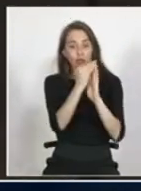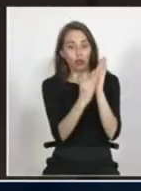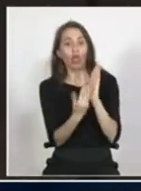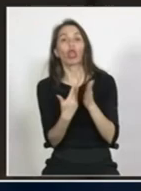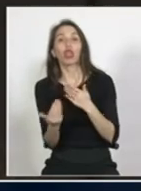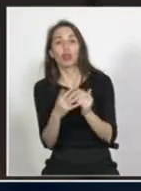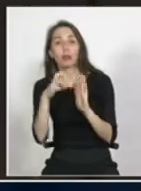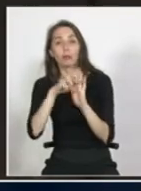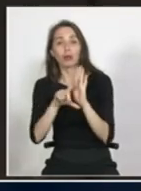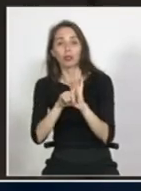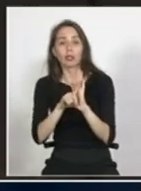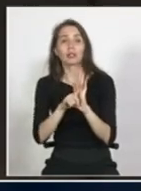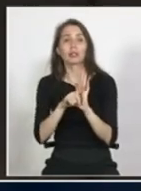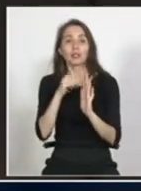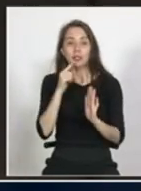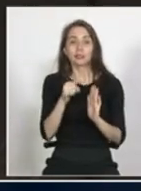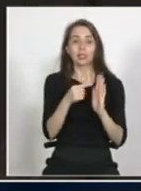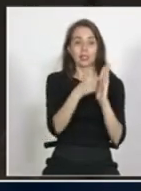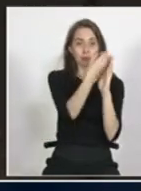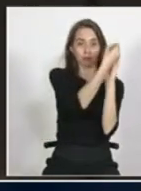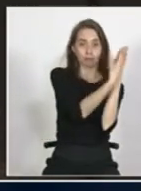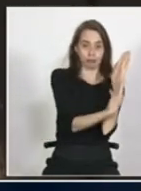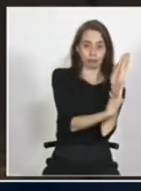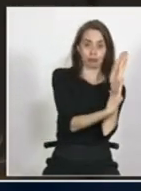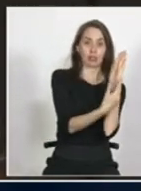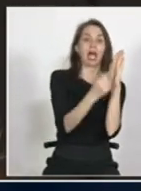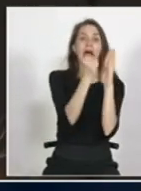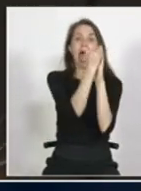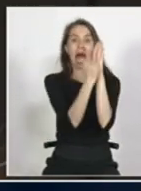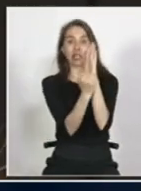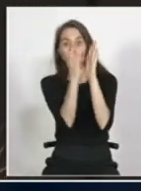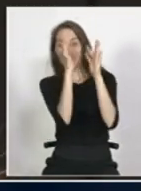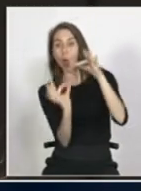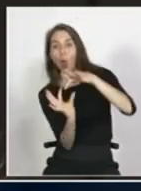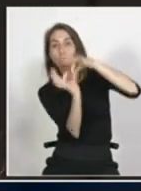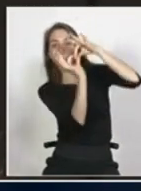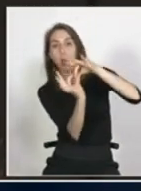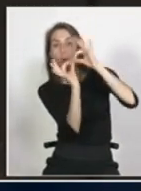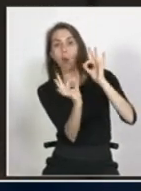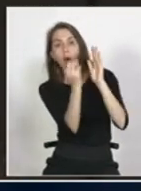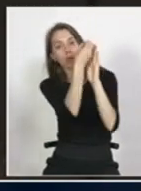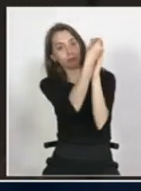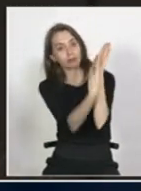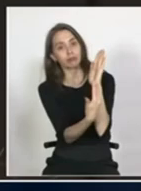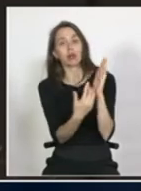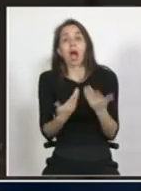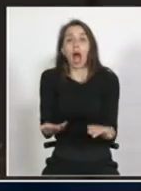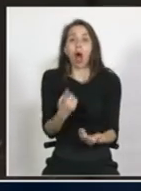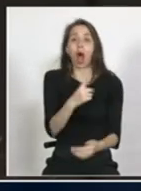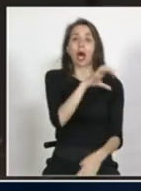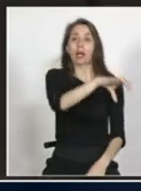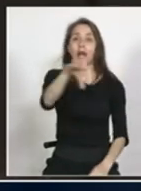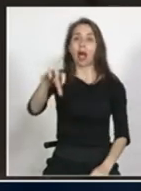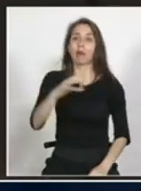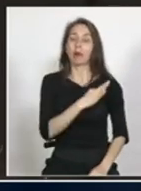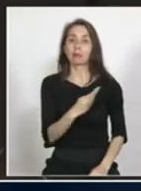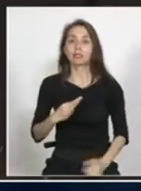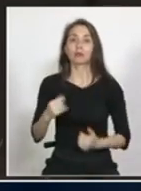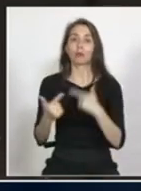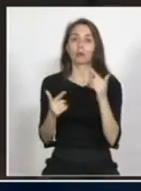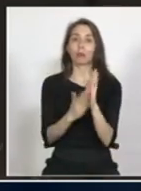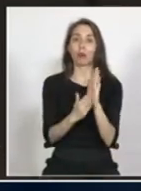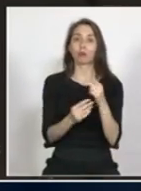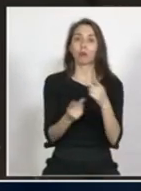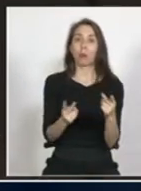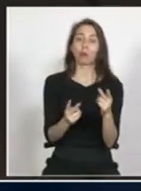que tienen que tener es que en el cuerpo también se refleje lo que dice el mensaje y luego por ahora en cada ministerio tiene que también en las distintas políticas públicas